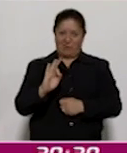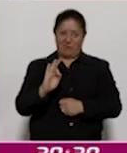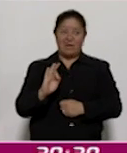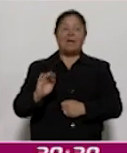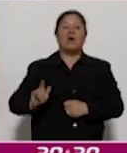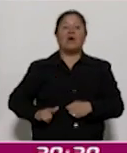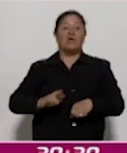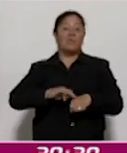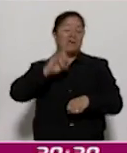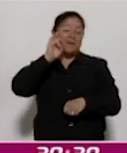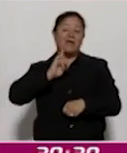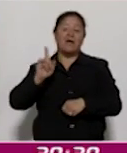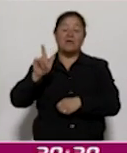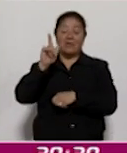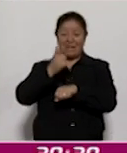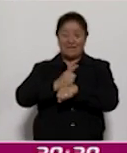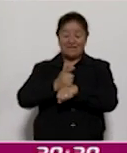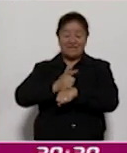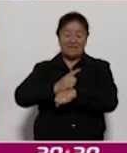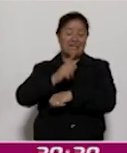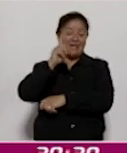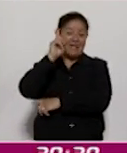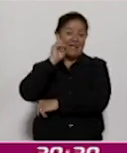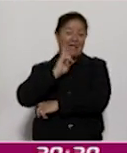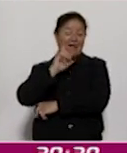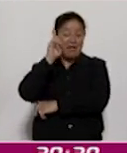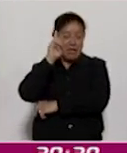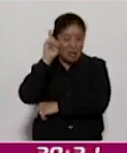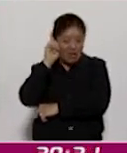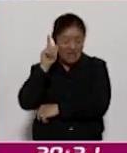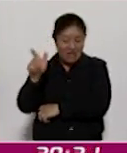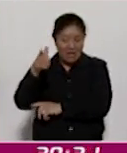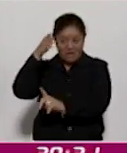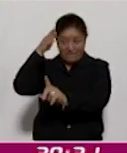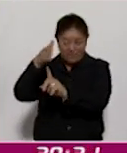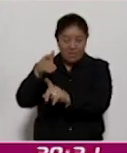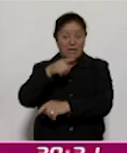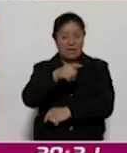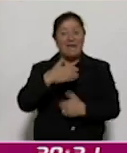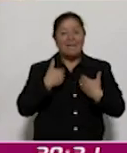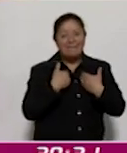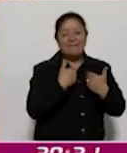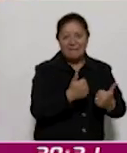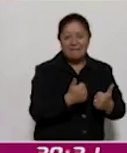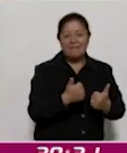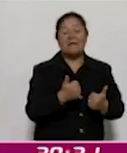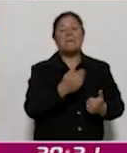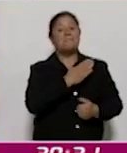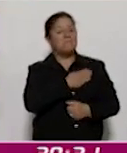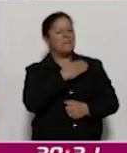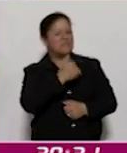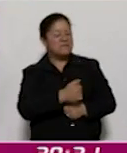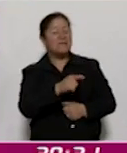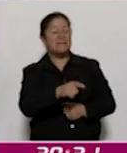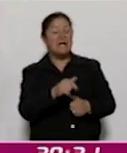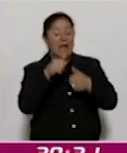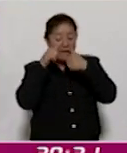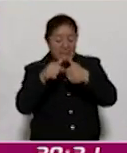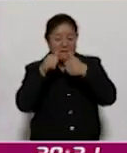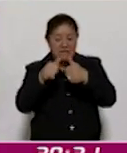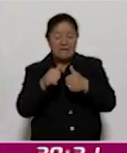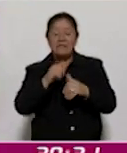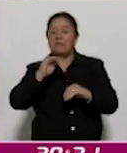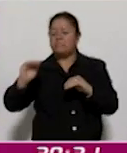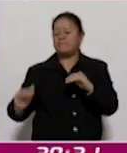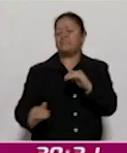la licenciada Lorena Cuellar Cisneros, lo ha enfocado porque entiende que el bienestar se atiende desde la transversalidad. Estupendo.